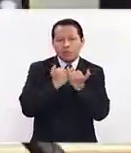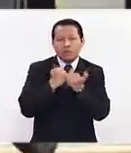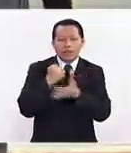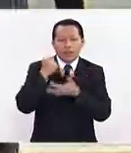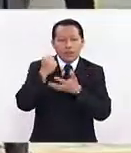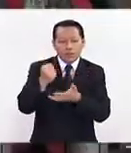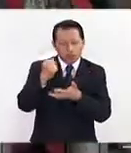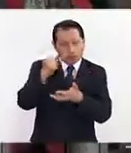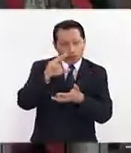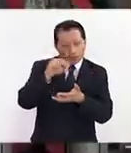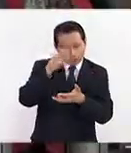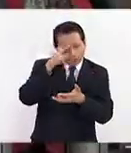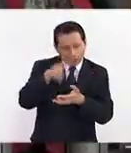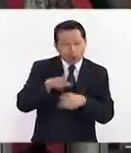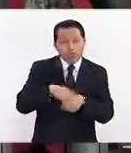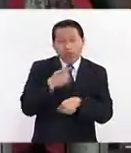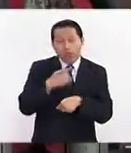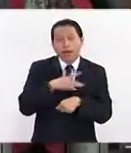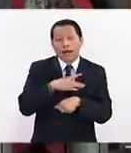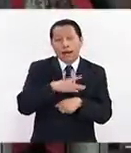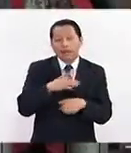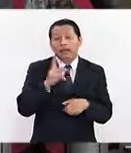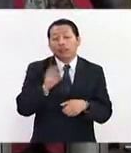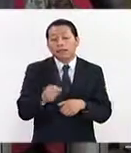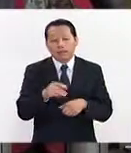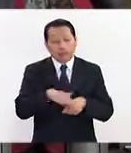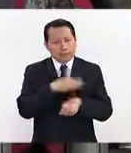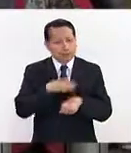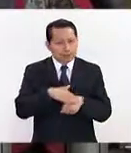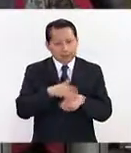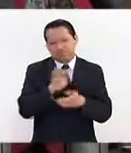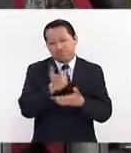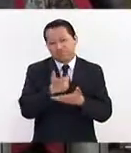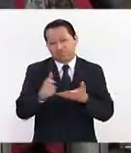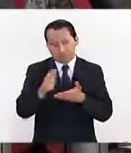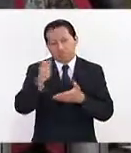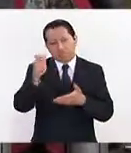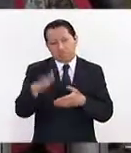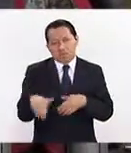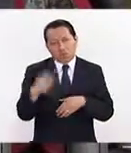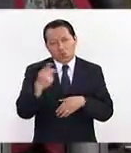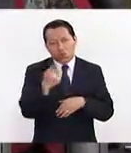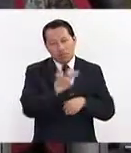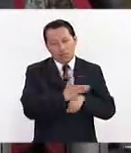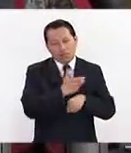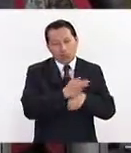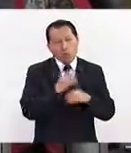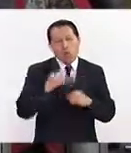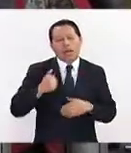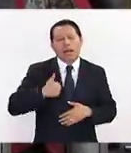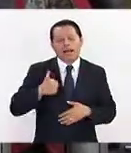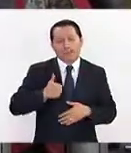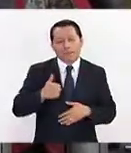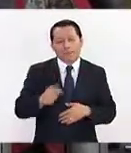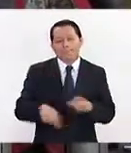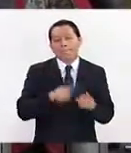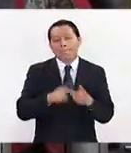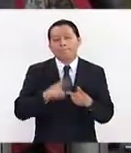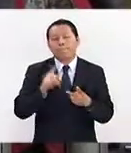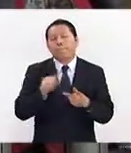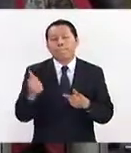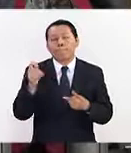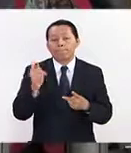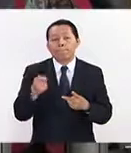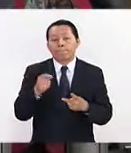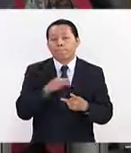vayan a México porque la mano de obra y la mano de obra calificada es mucho más barata que en los Estados Unidos o en Canadá. El otro planteamiento que